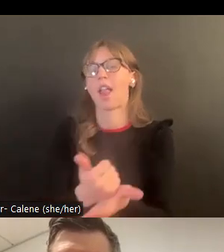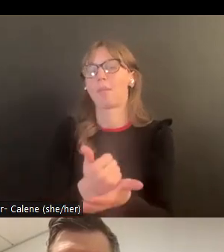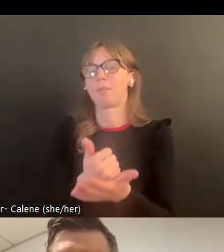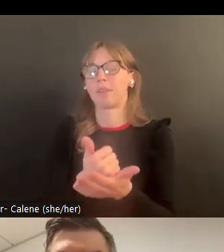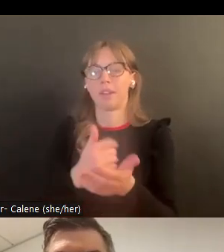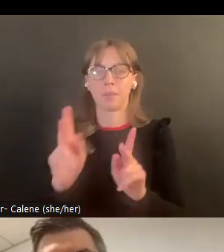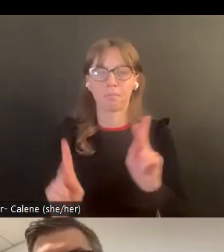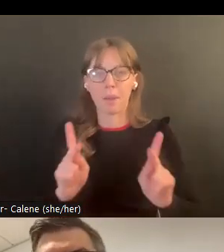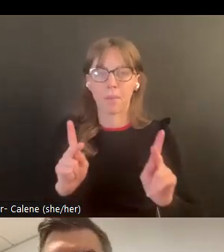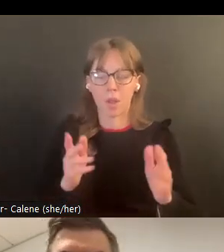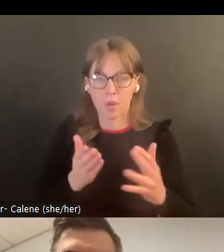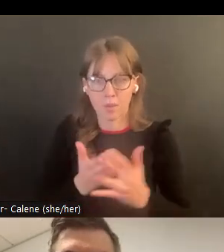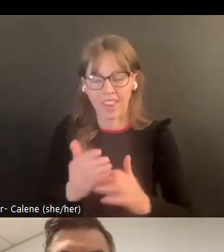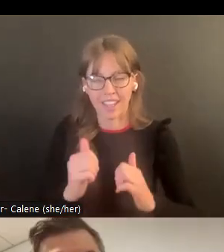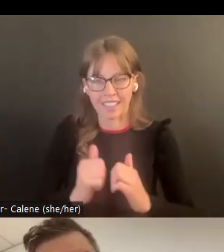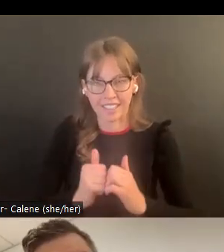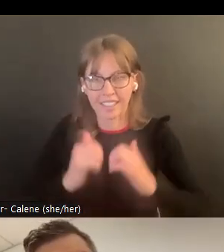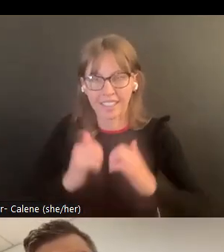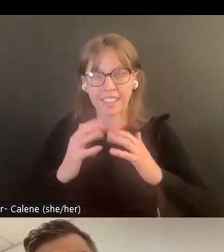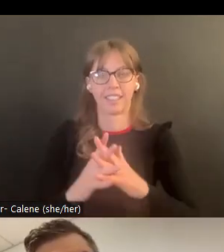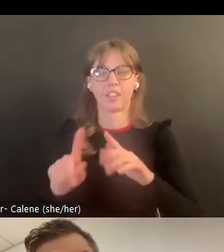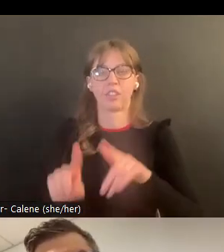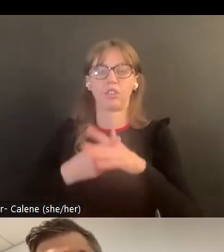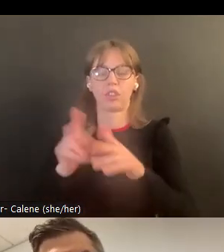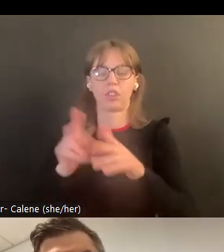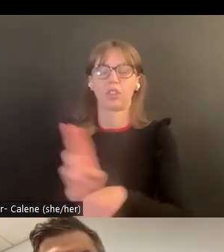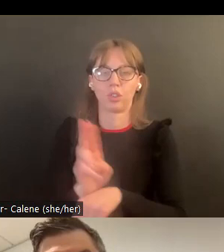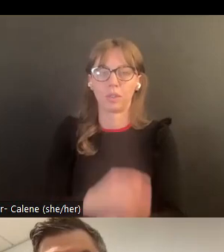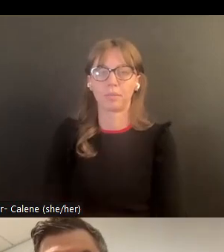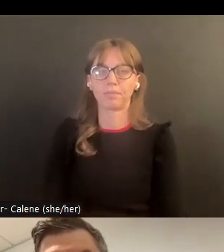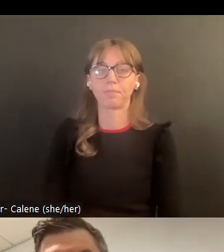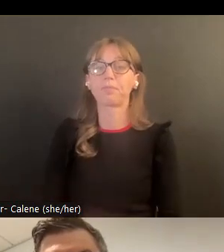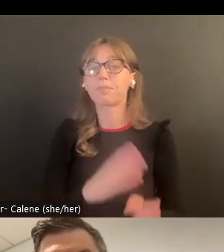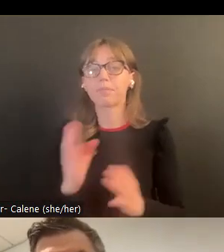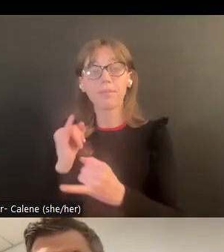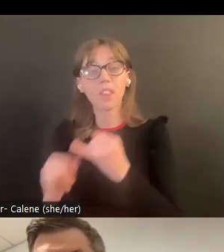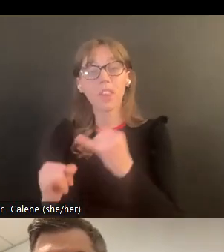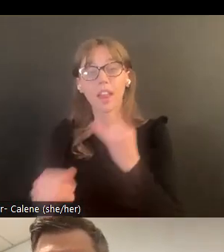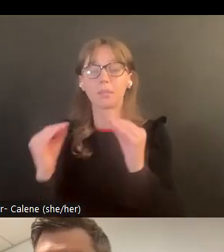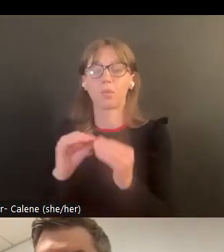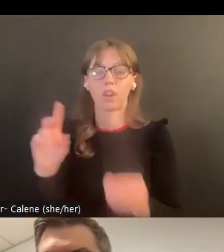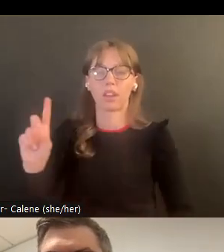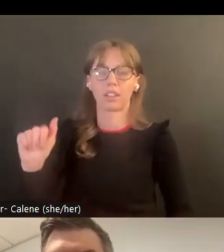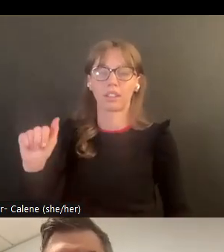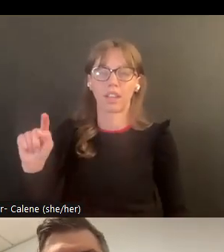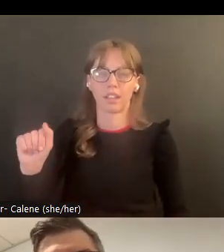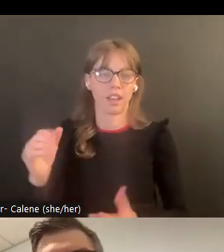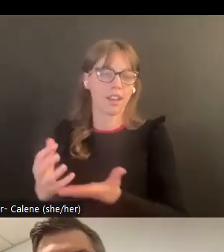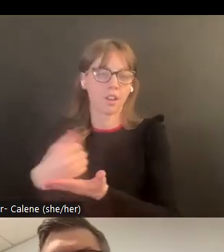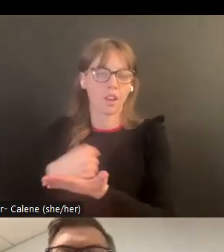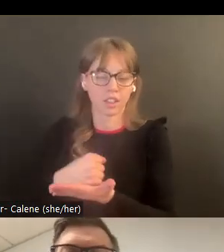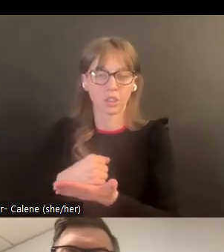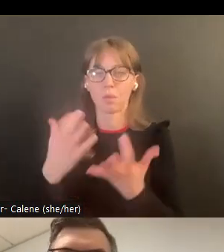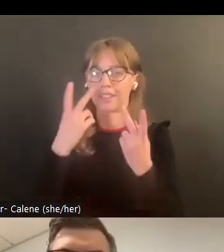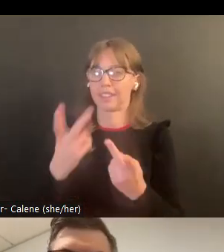ayudar en esa implementación y luego estamos trabajando en la recopilación de data